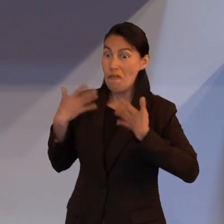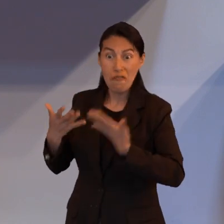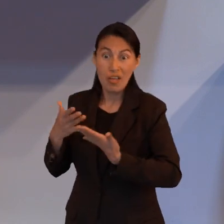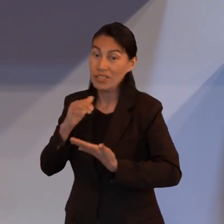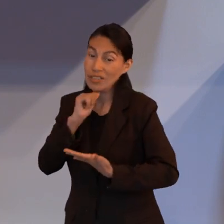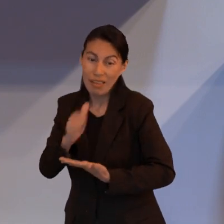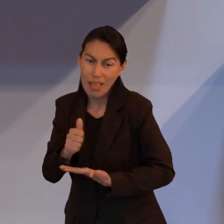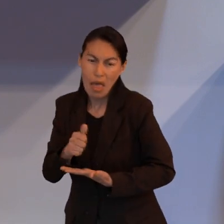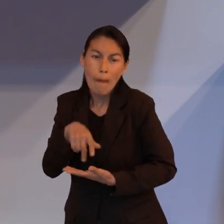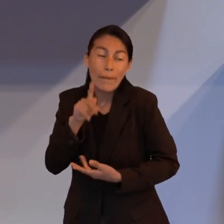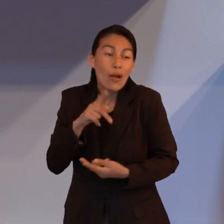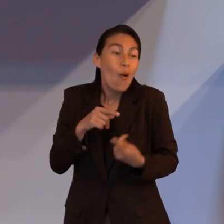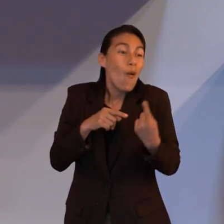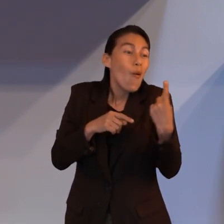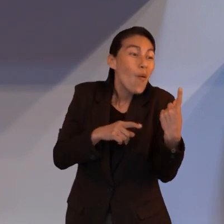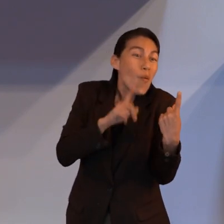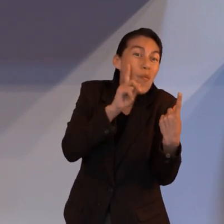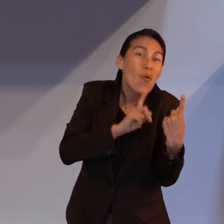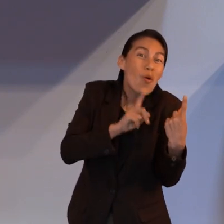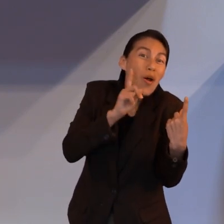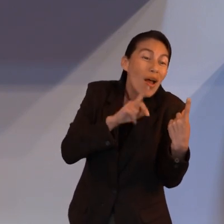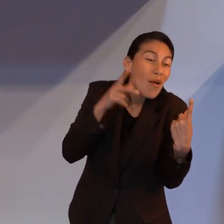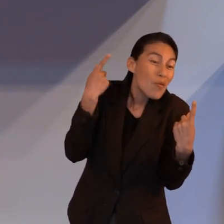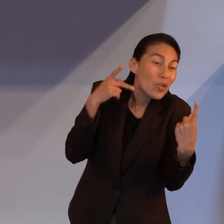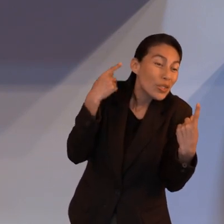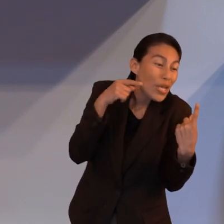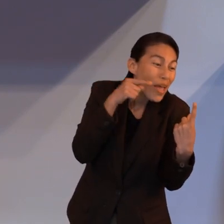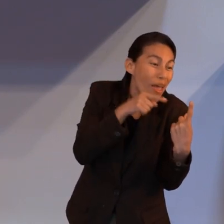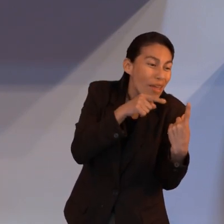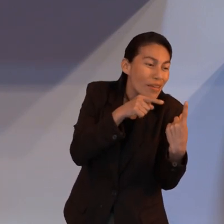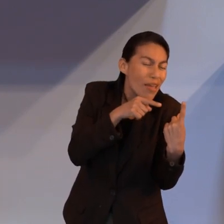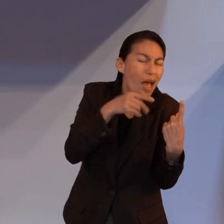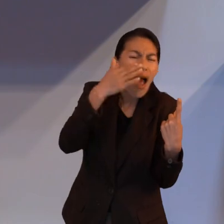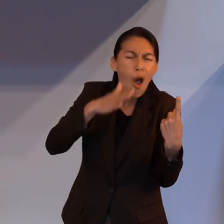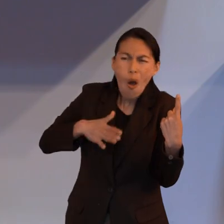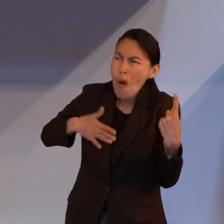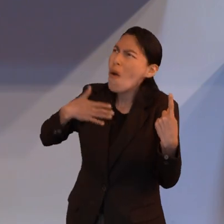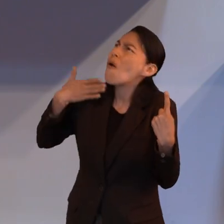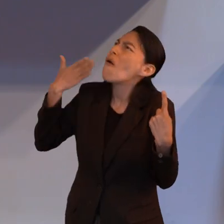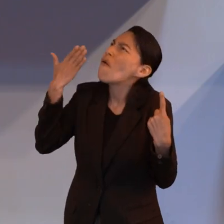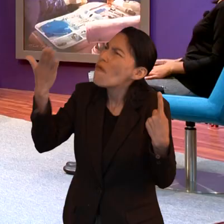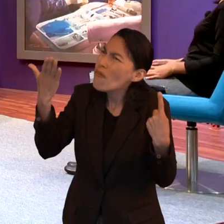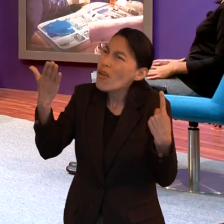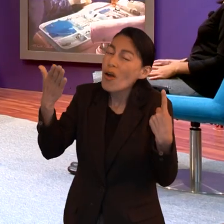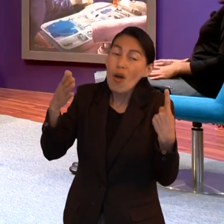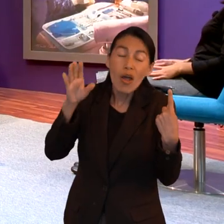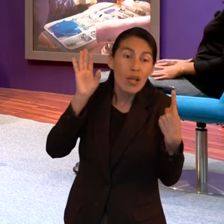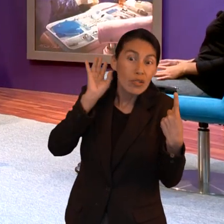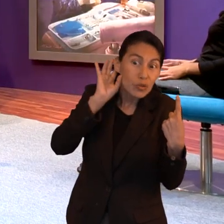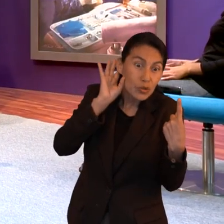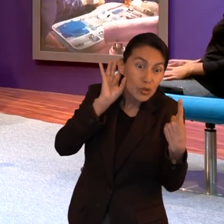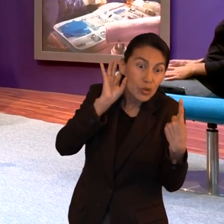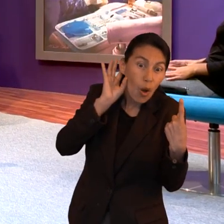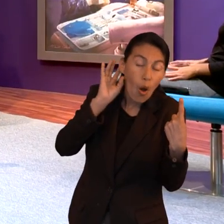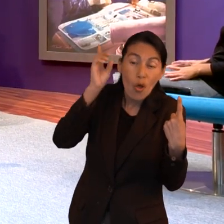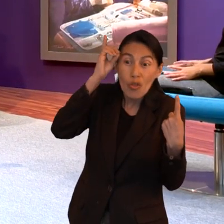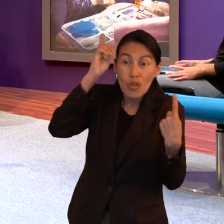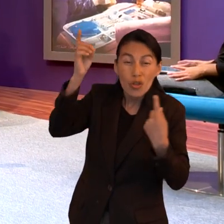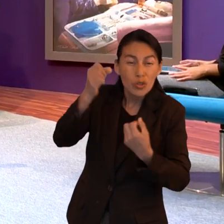¿cómo vamos a conquistar esa tierra? y esta mujer que no había nada ella pues en